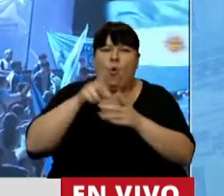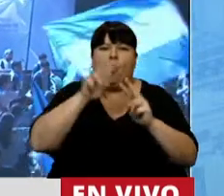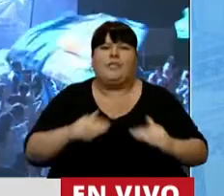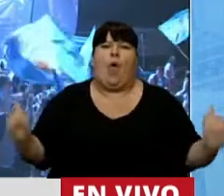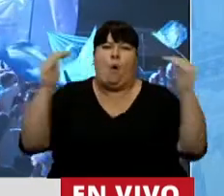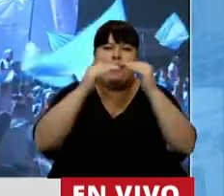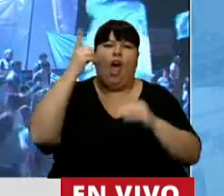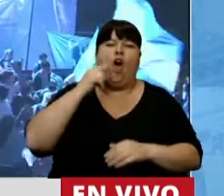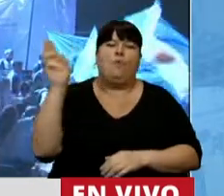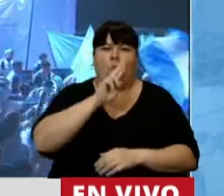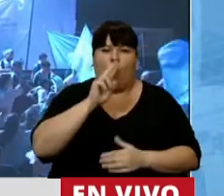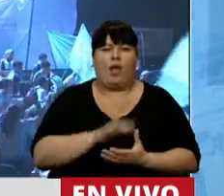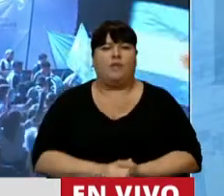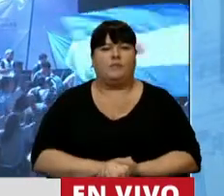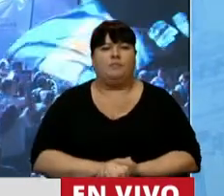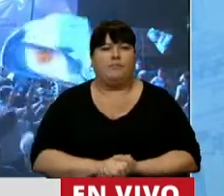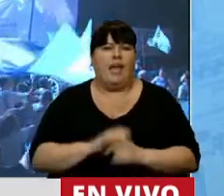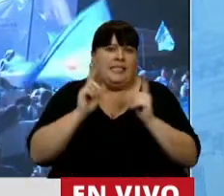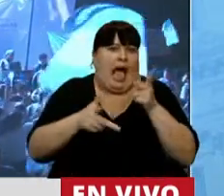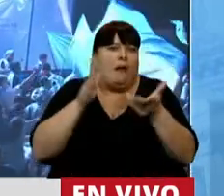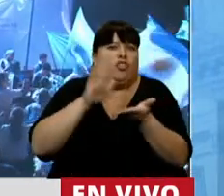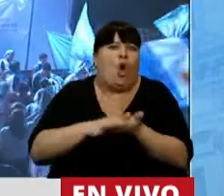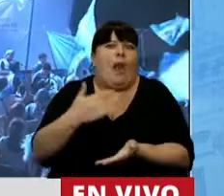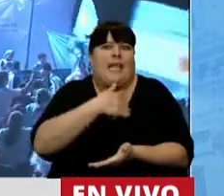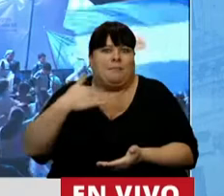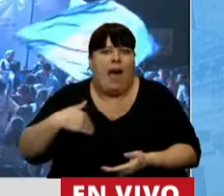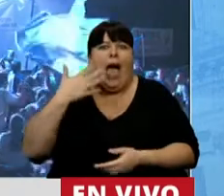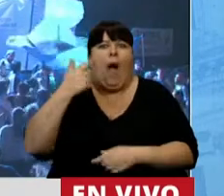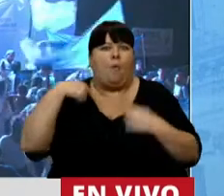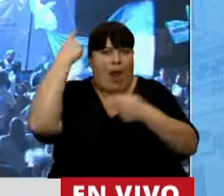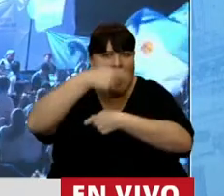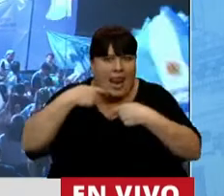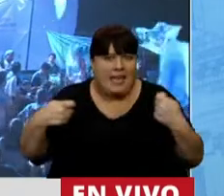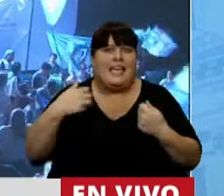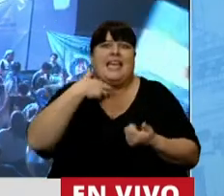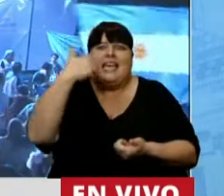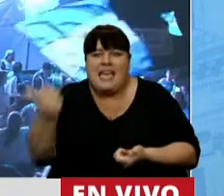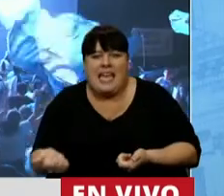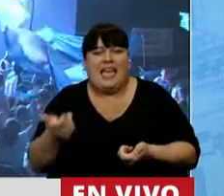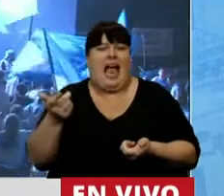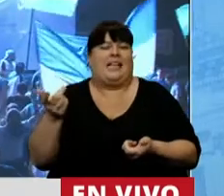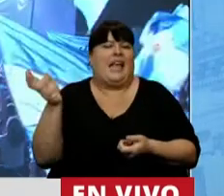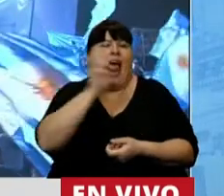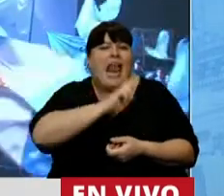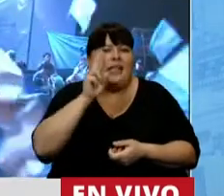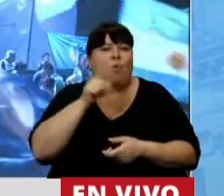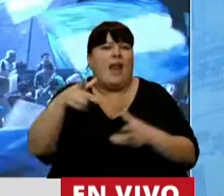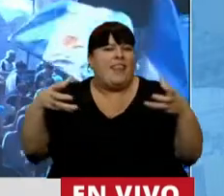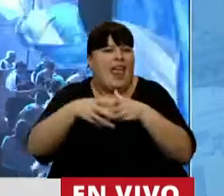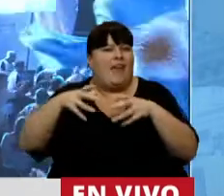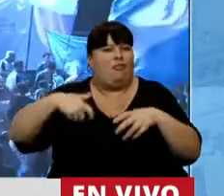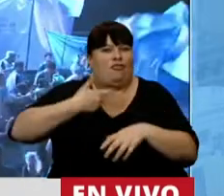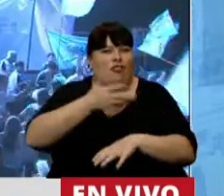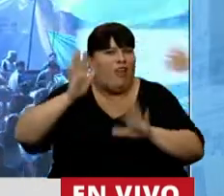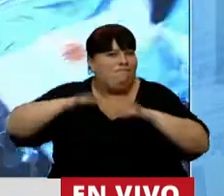la igualdad entre hombres y mujeres. Tendría que traer también a las madres, a las abuelas, a las hijas, a las mujeres de los movimientos